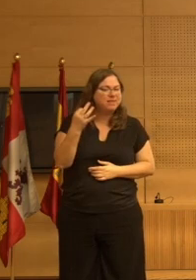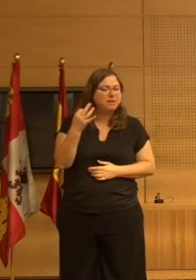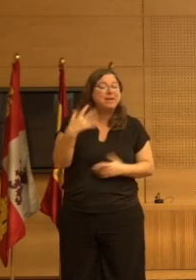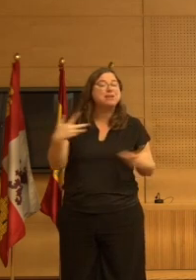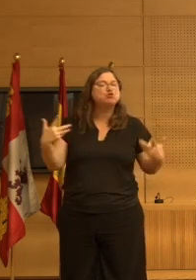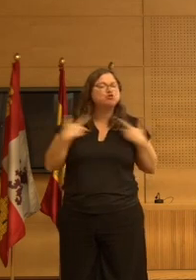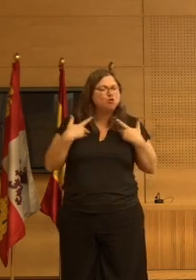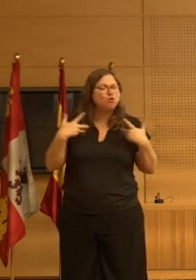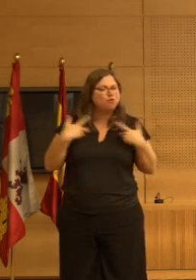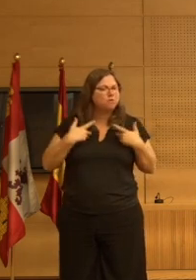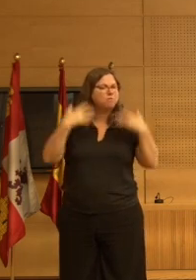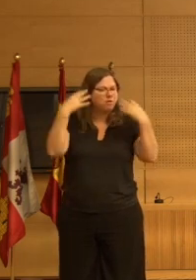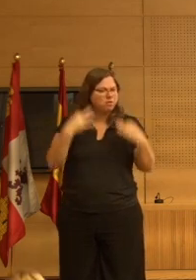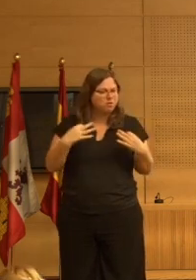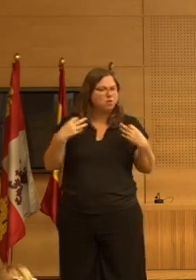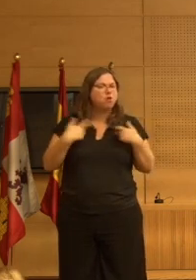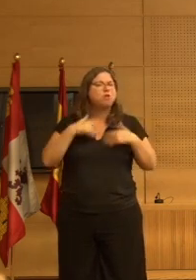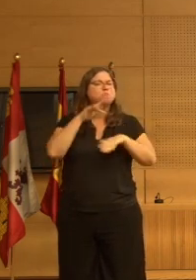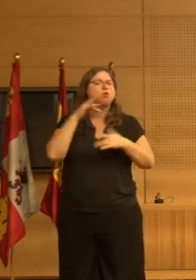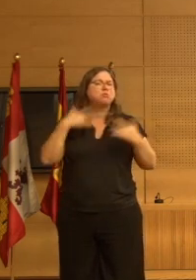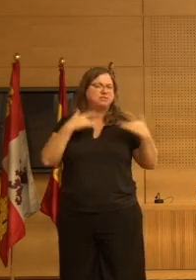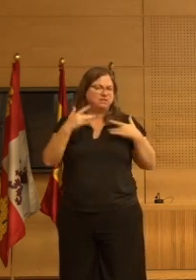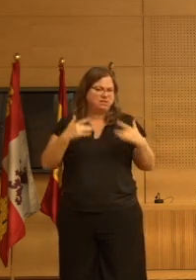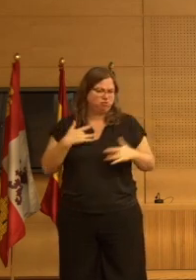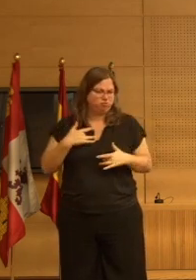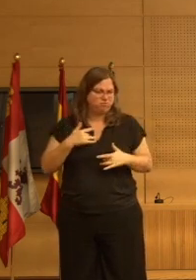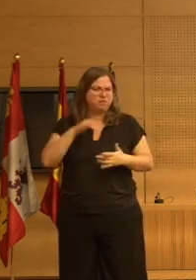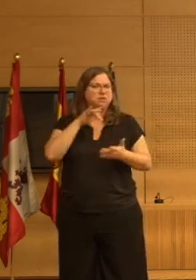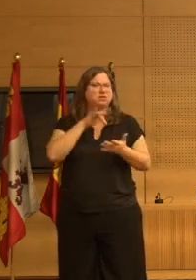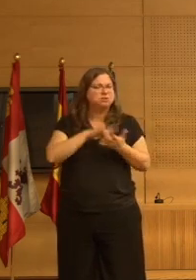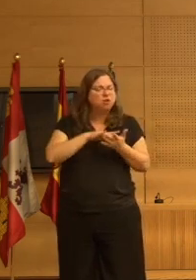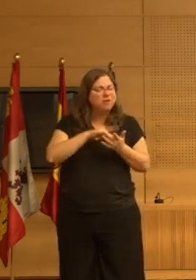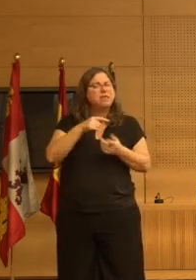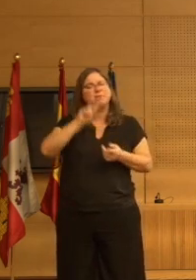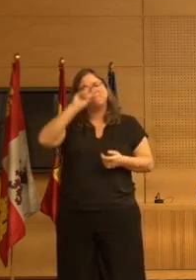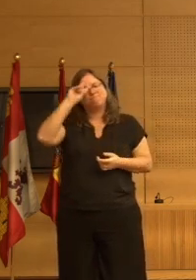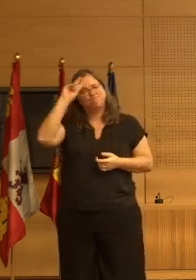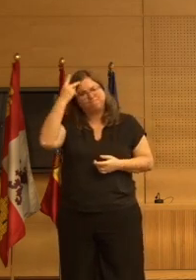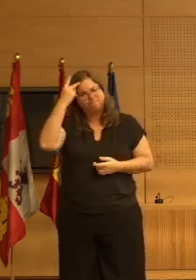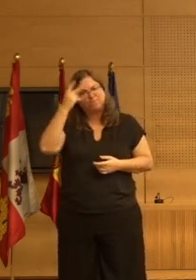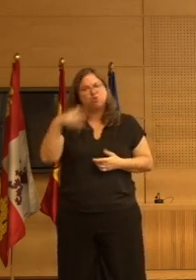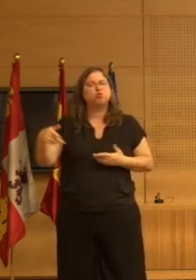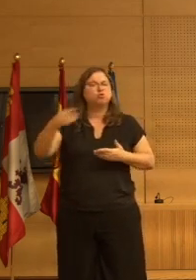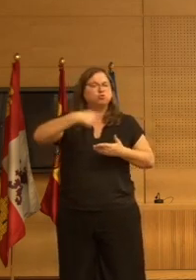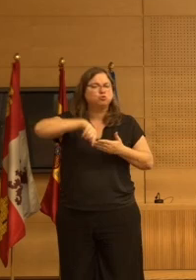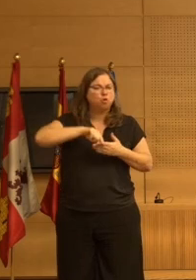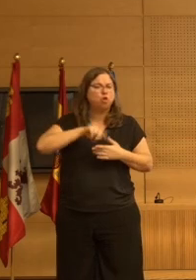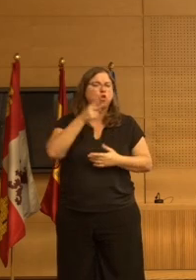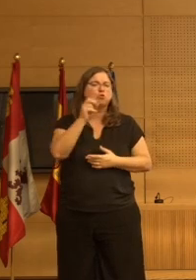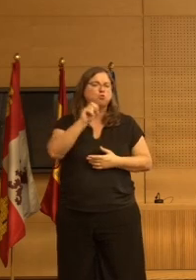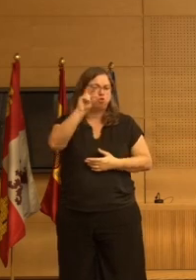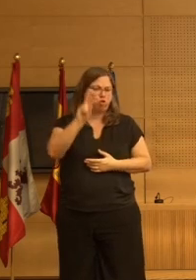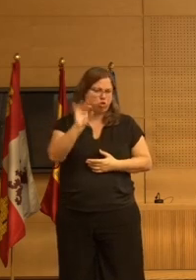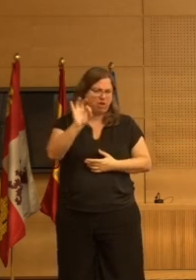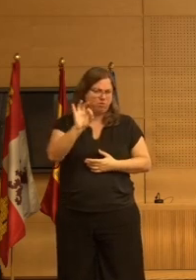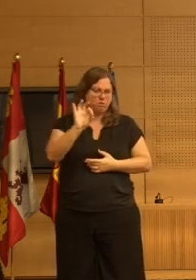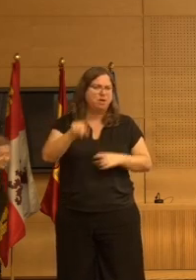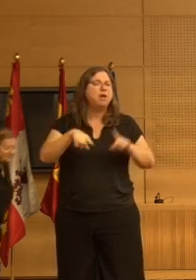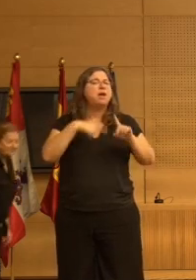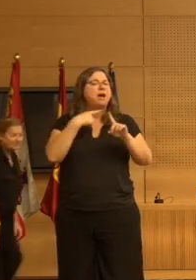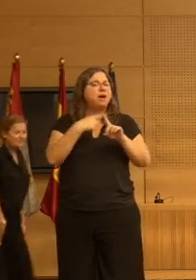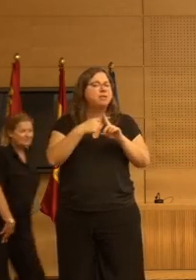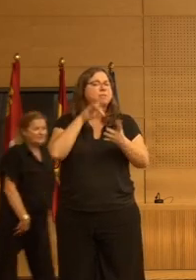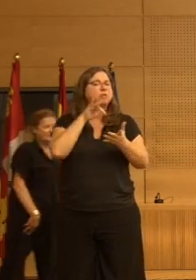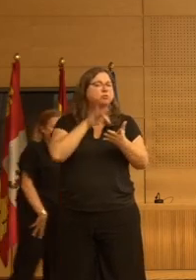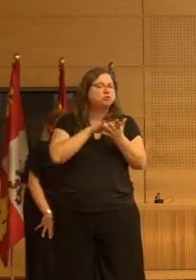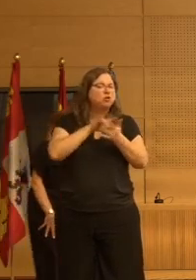sufrimiento debido a esos síntomas para el paciente ese sería el primer cambio en DOCROME 2.0 y además se añade una